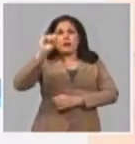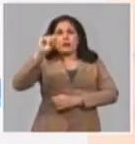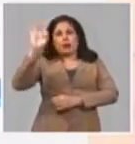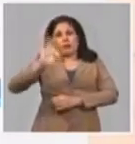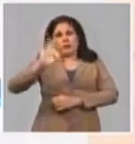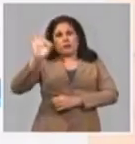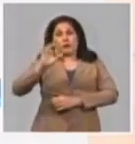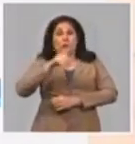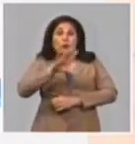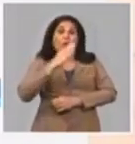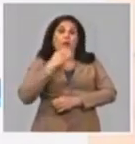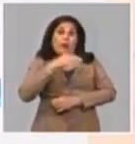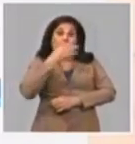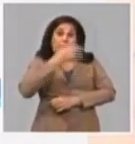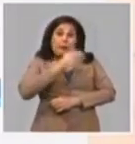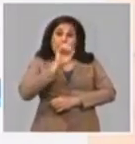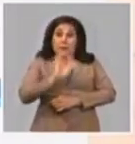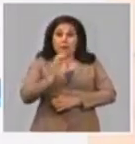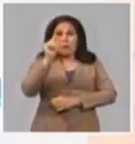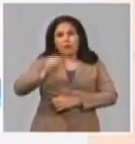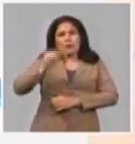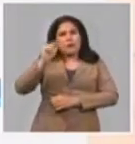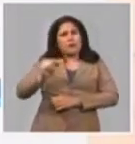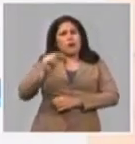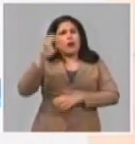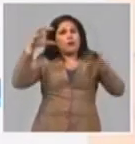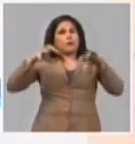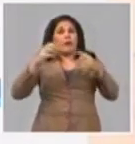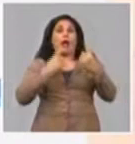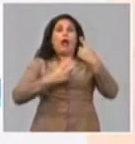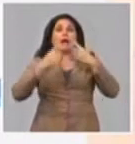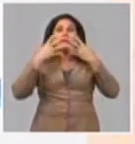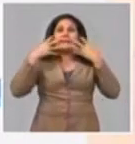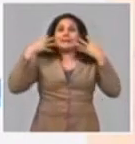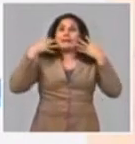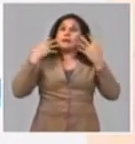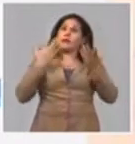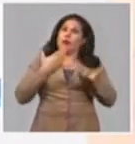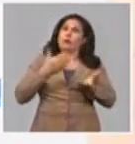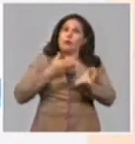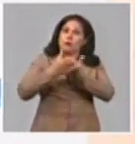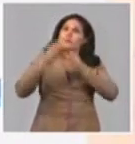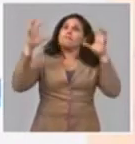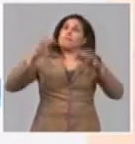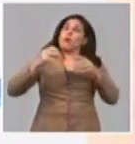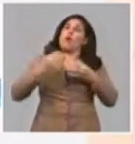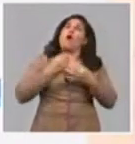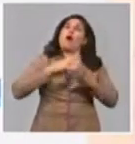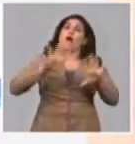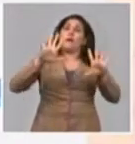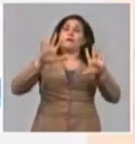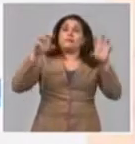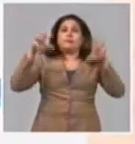Y como tú decías, las personas han visto que ha oído un poquito y también tienen la esperanza de que continúe fluyendo.